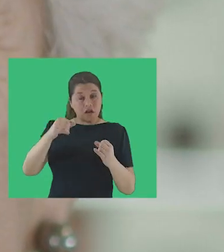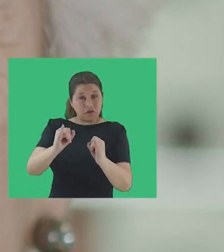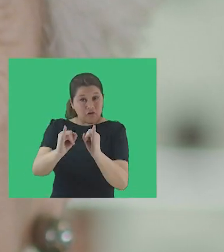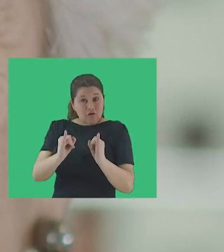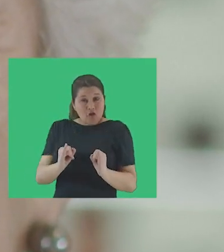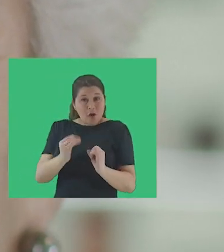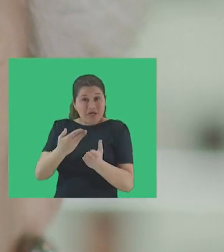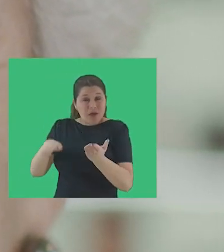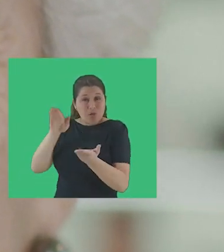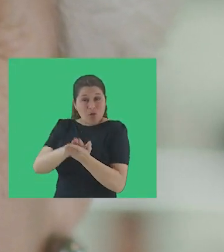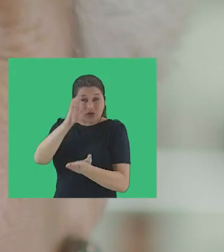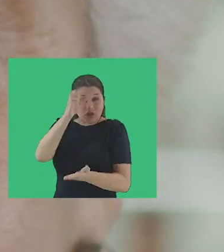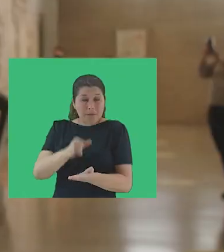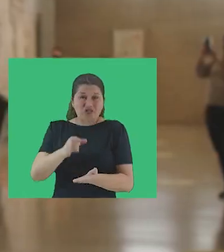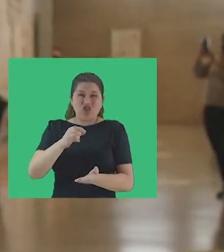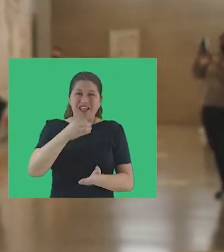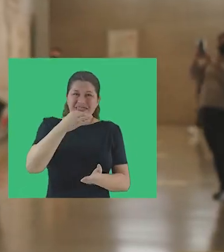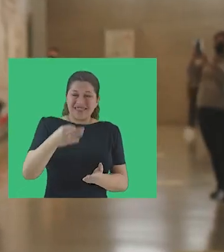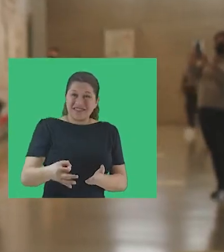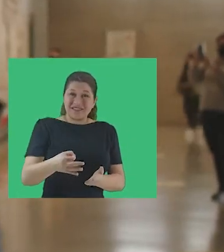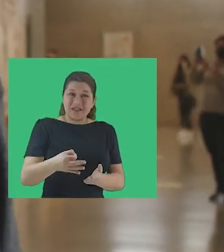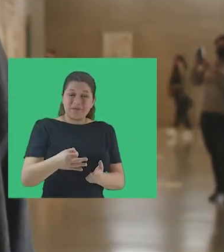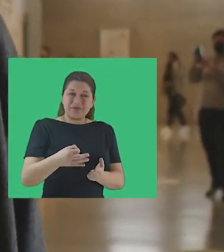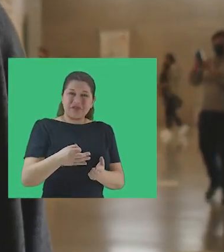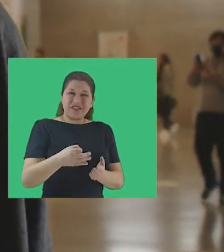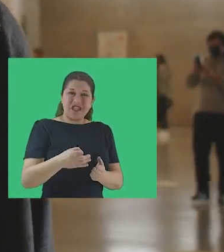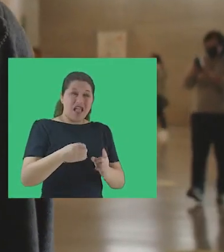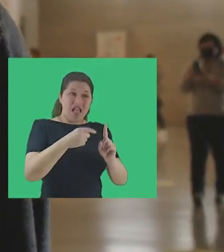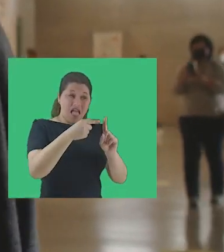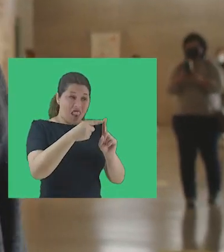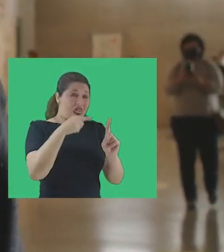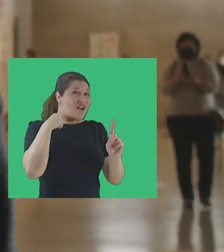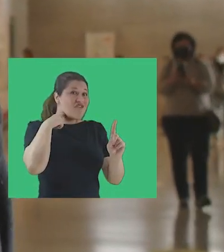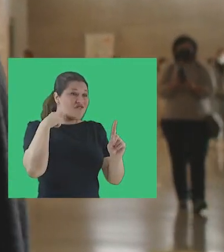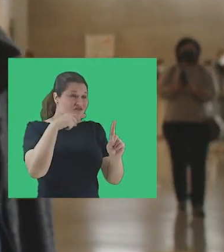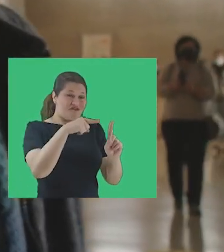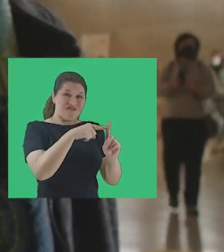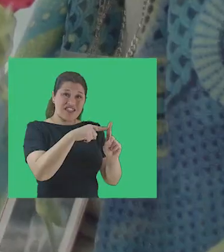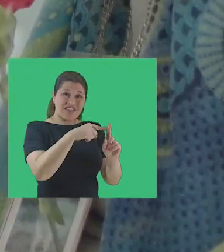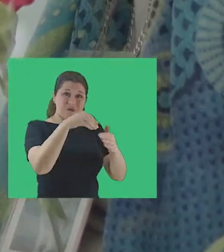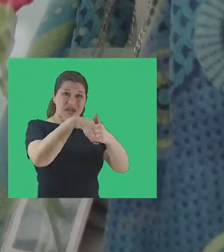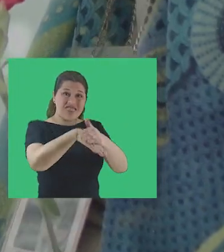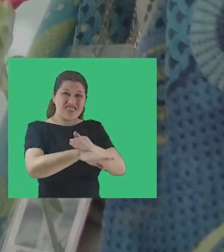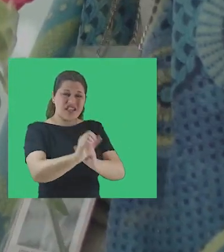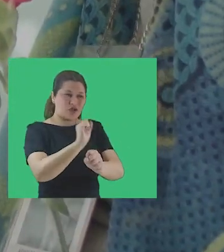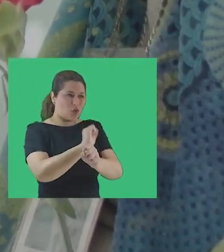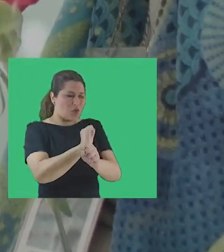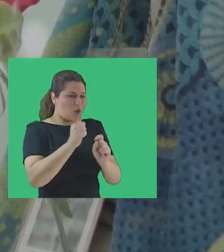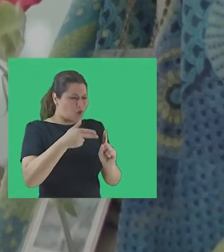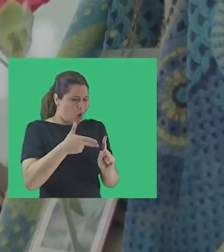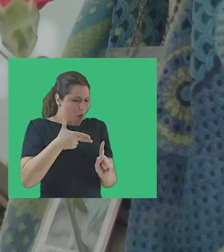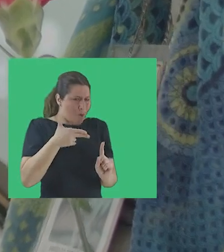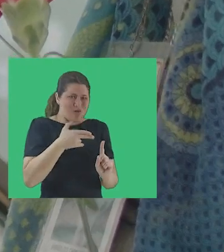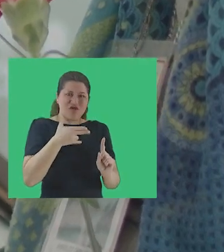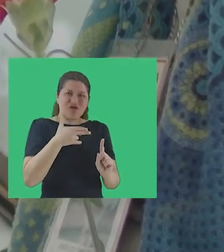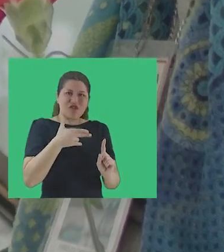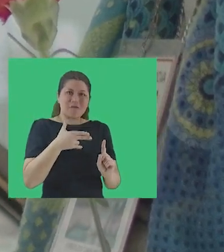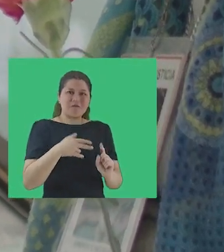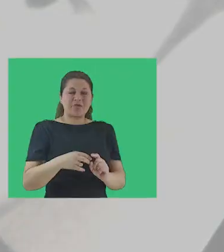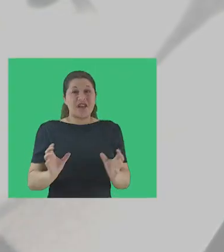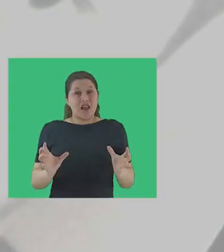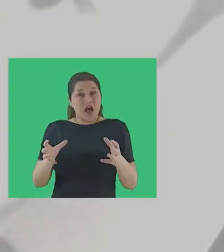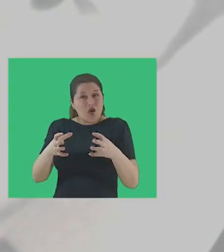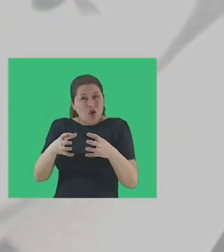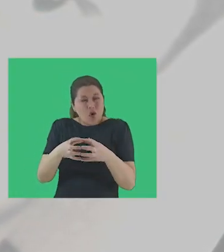El protocolo de autopsia indica que el disparo recibido por la víctima fue de corta distancia, ejecutado al interior de un